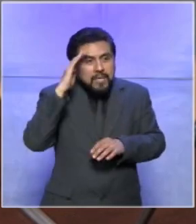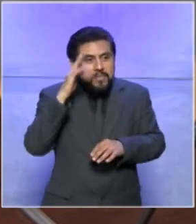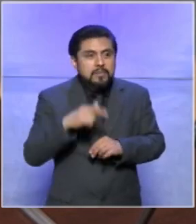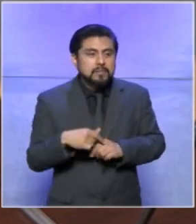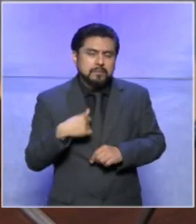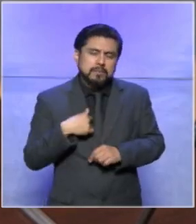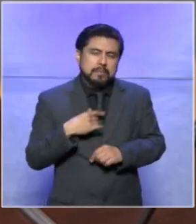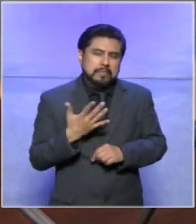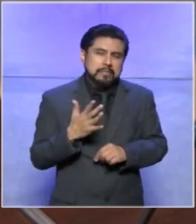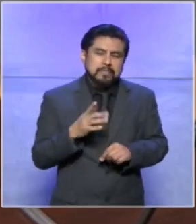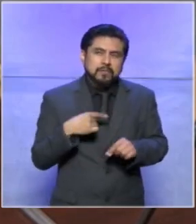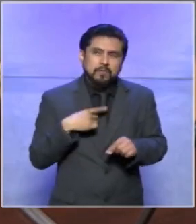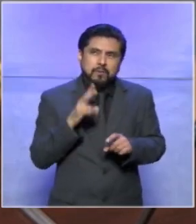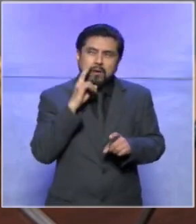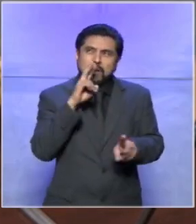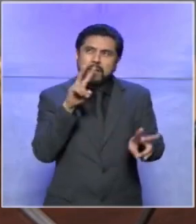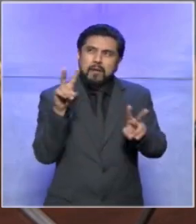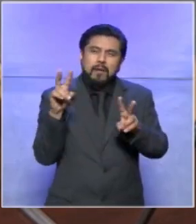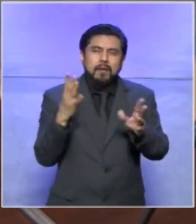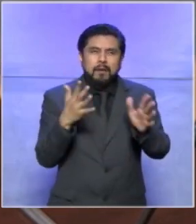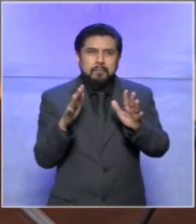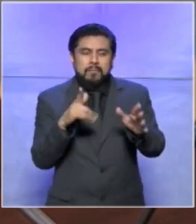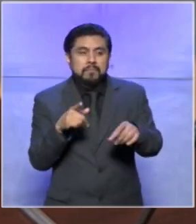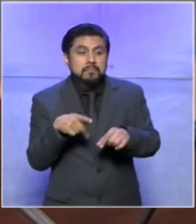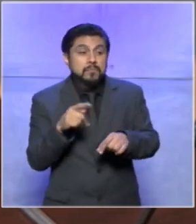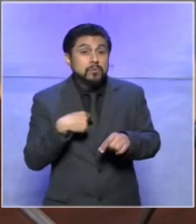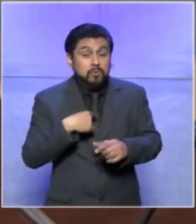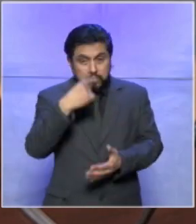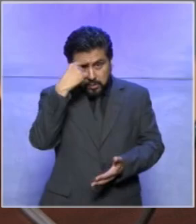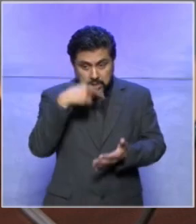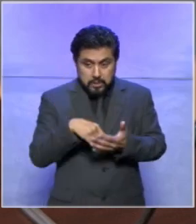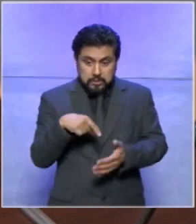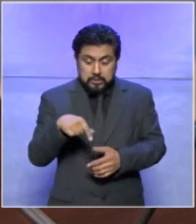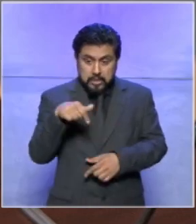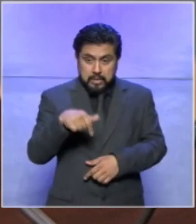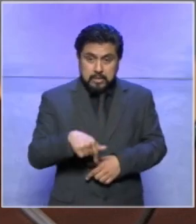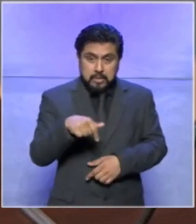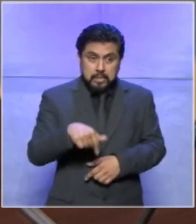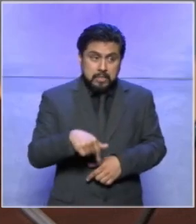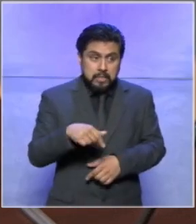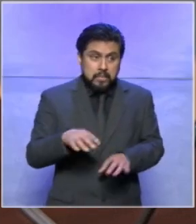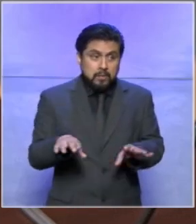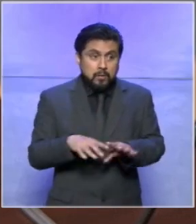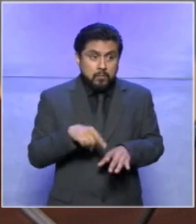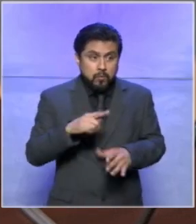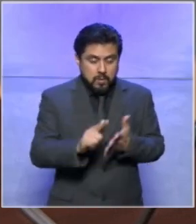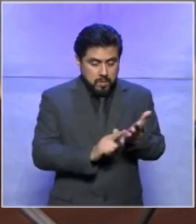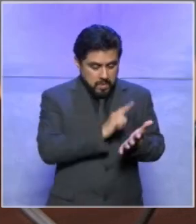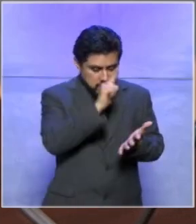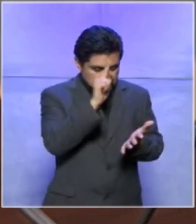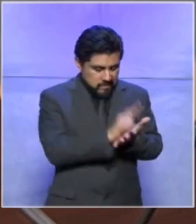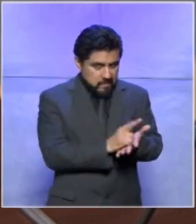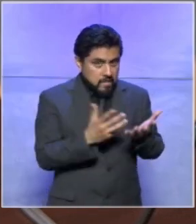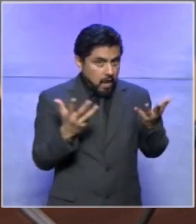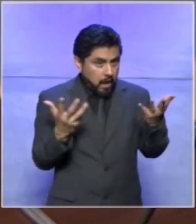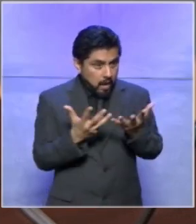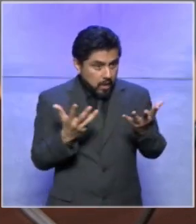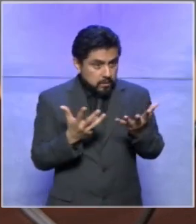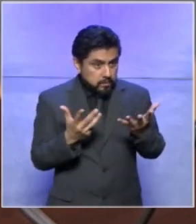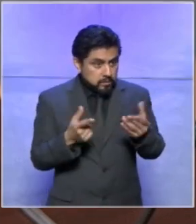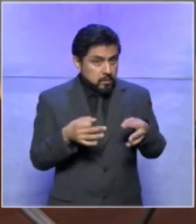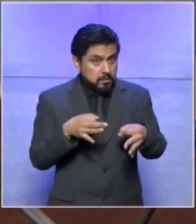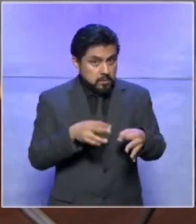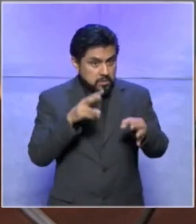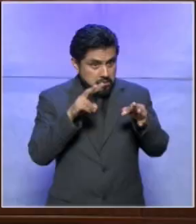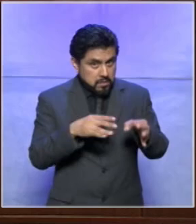imaginaba algo así y pues yo yo siempre he creído que este lugar es donde se crean las leyes también es donde se